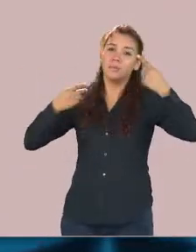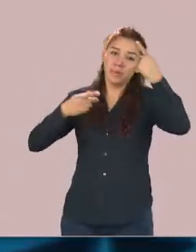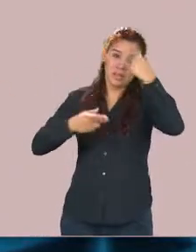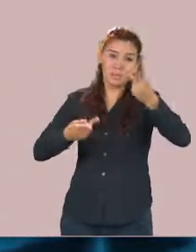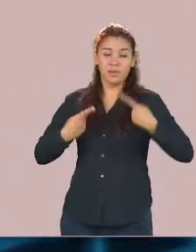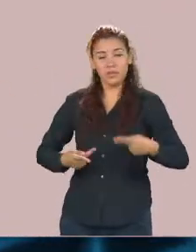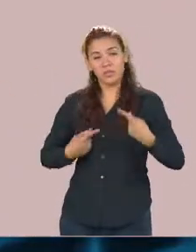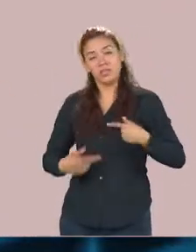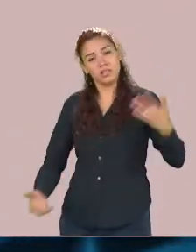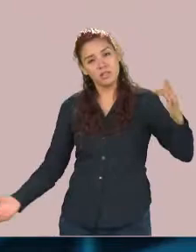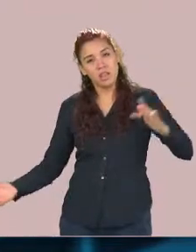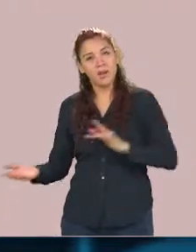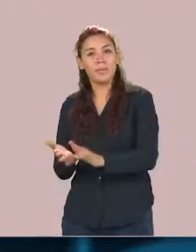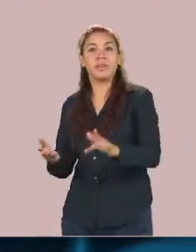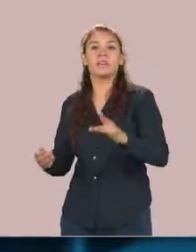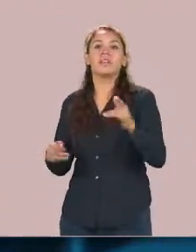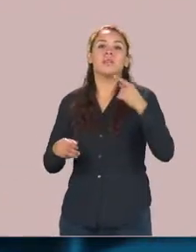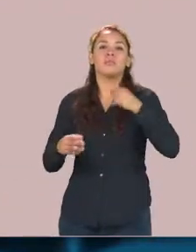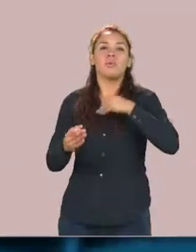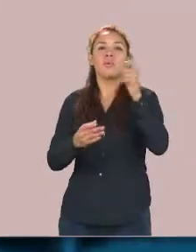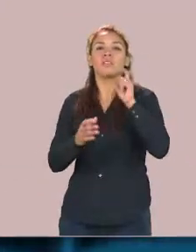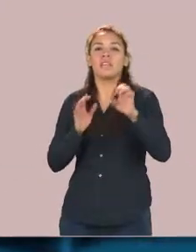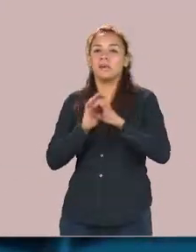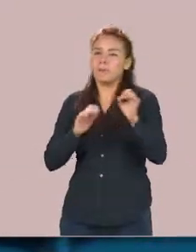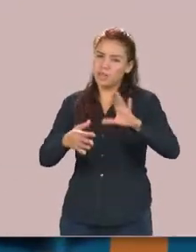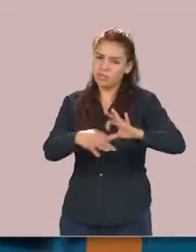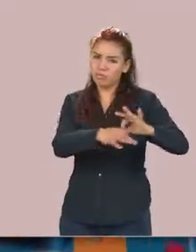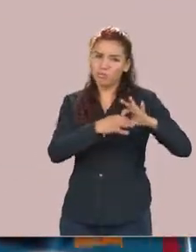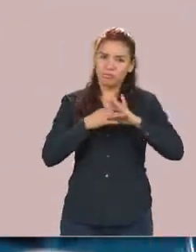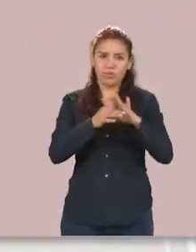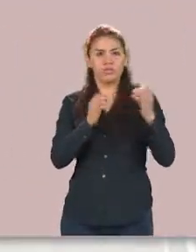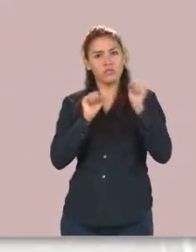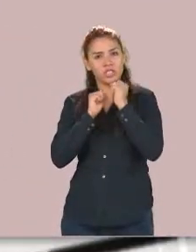necesitada, estrechando los vínculos de la universidad con la sociedad.